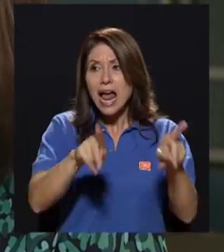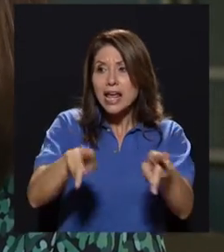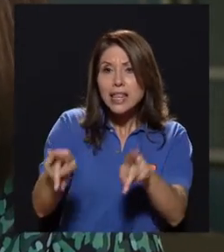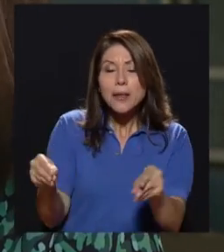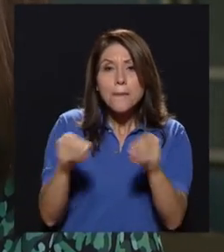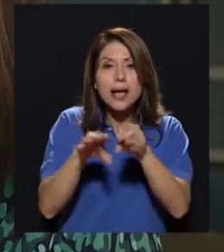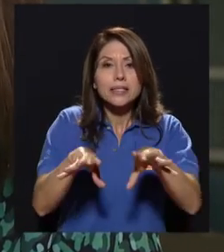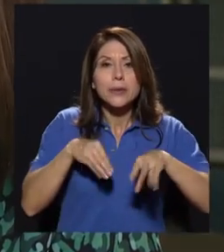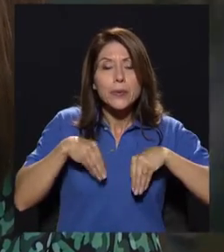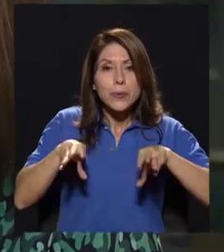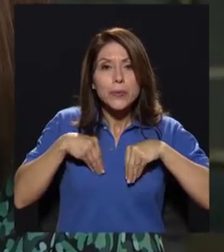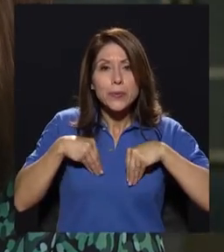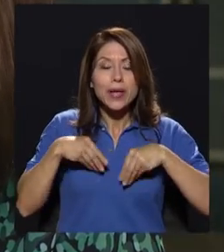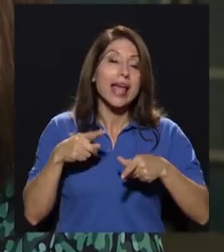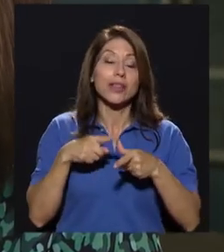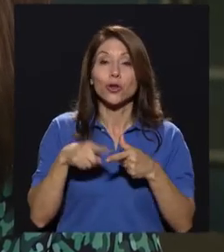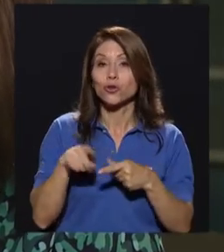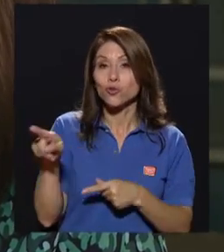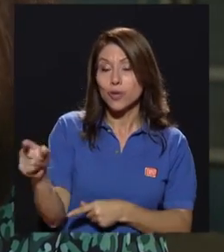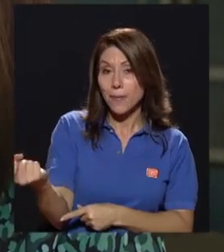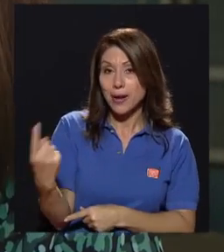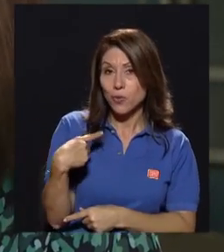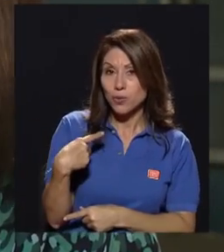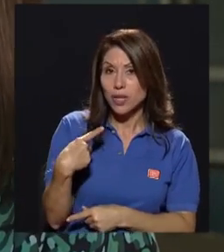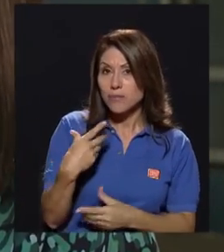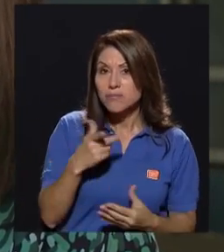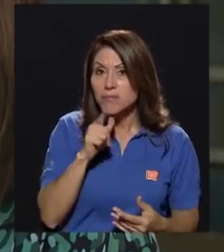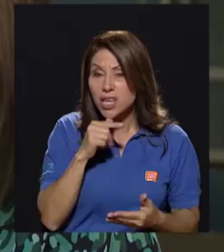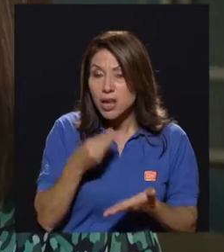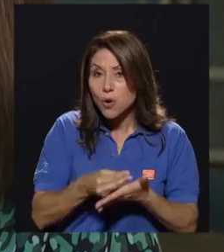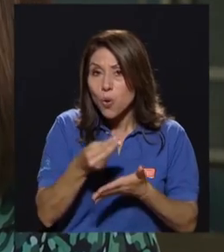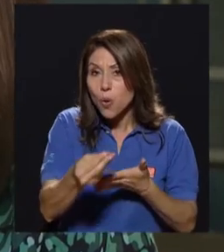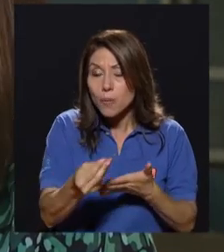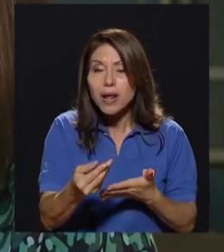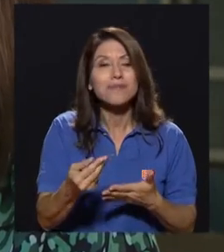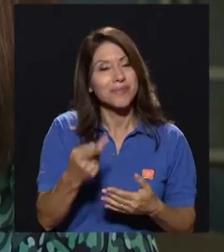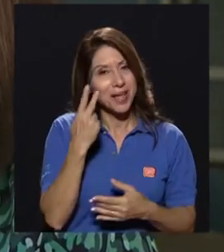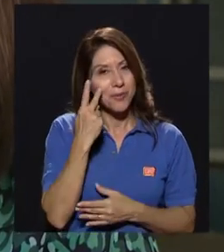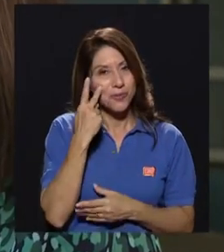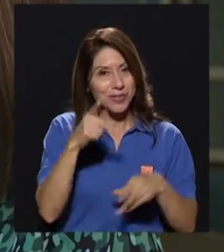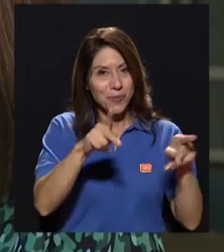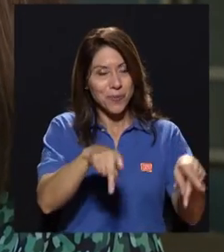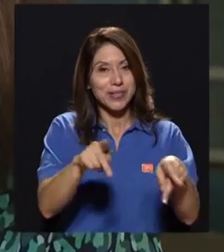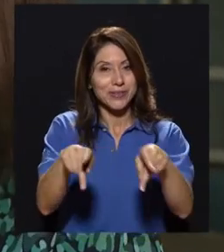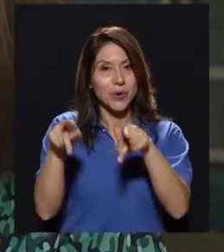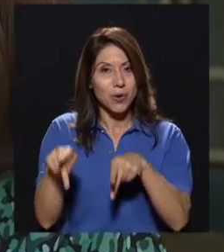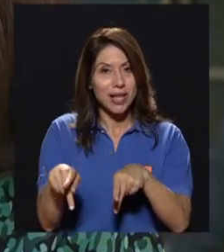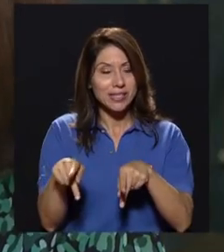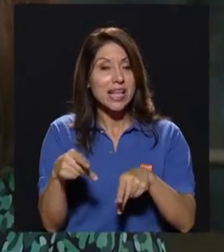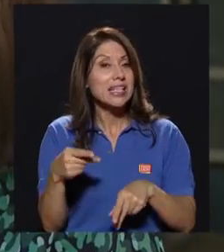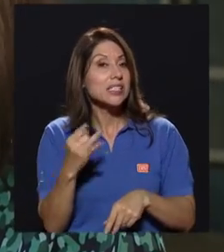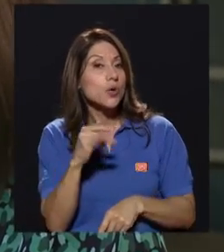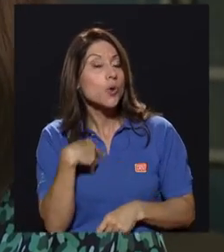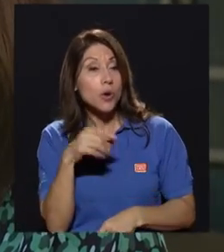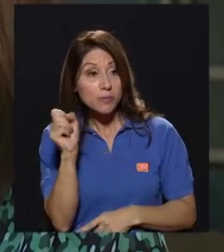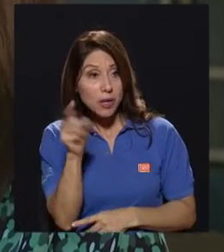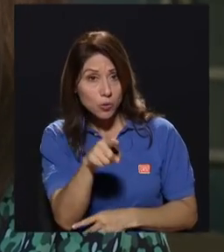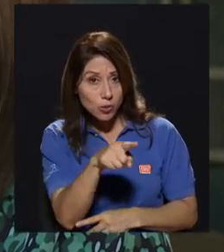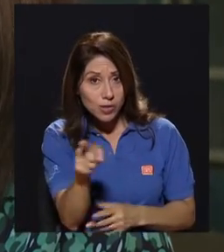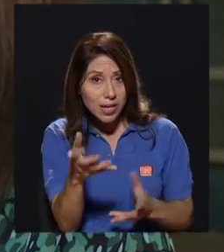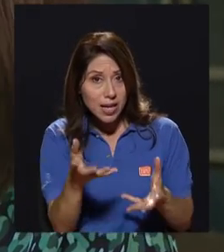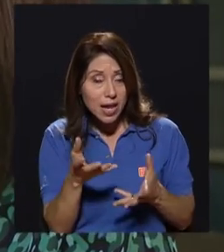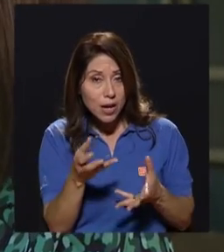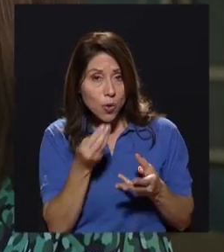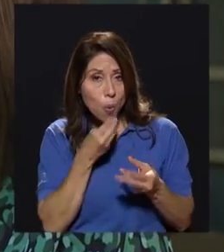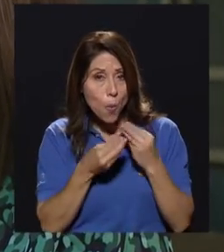incluso en el tema de la pregunta sobre los consumidores, hemos visto poblaciones donde si se les pregunta si quieren consumir una galleta a